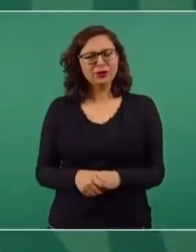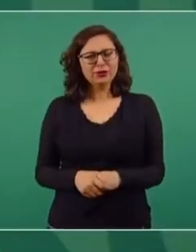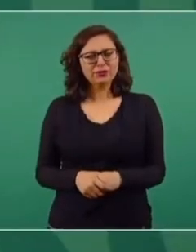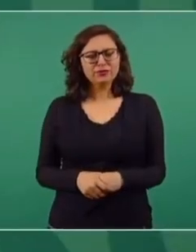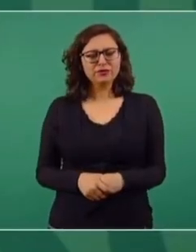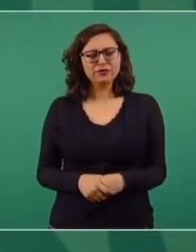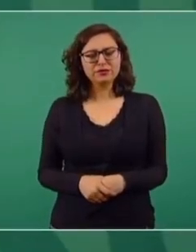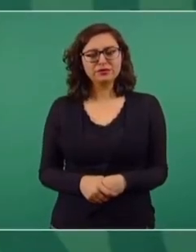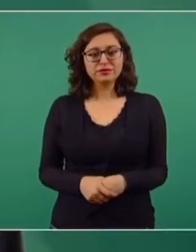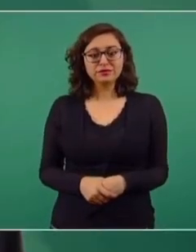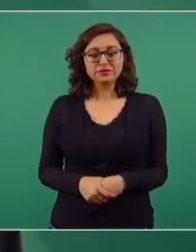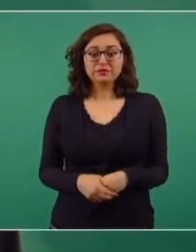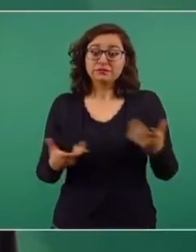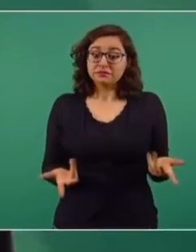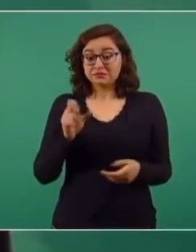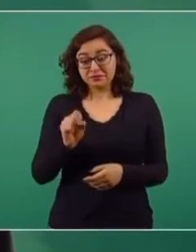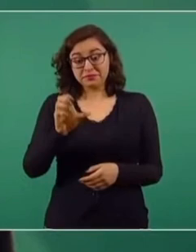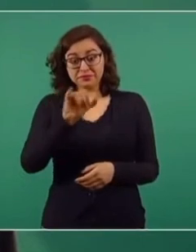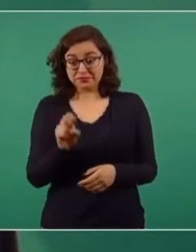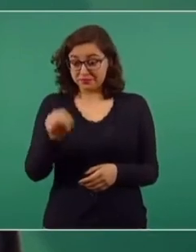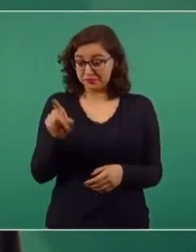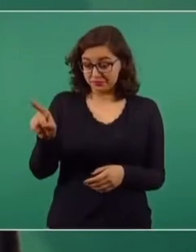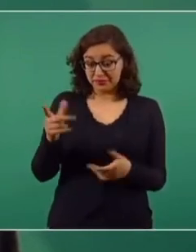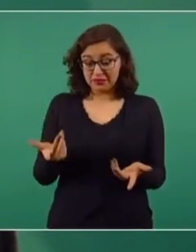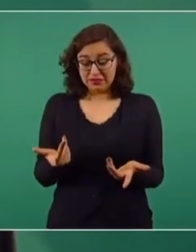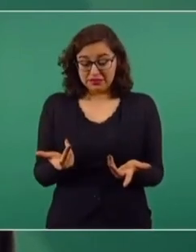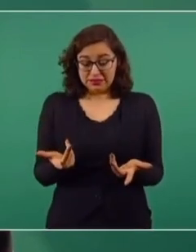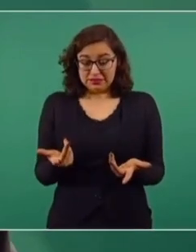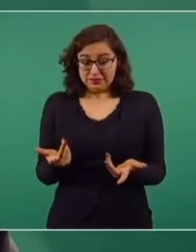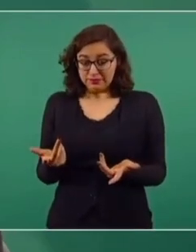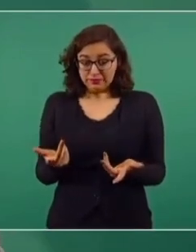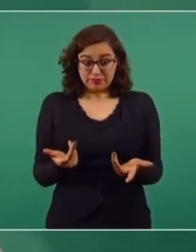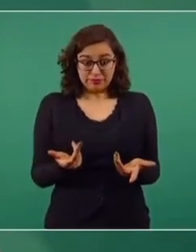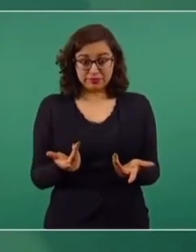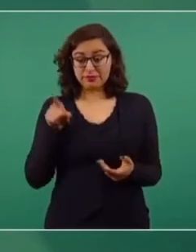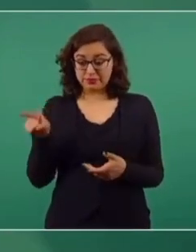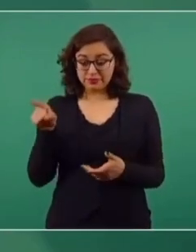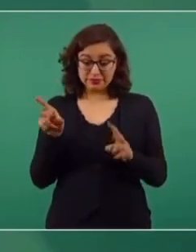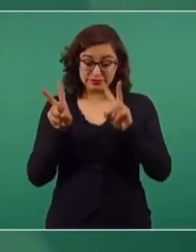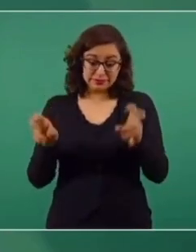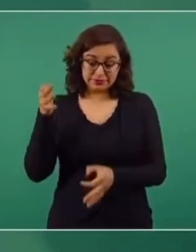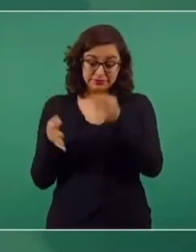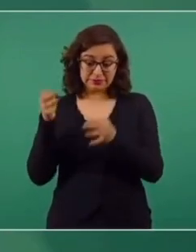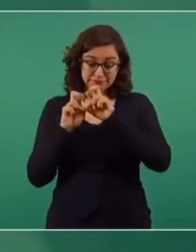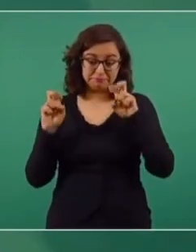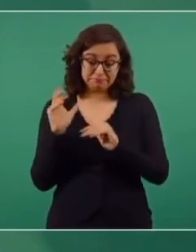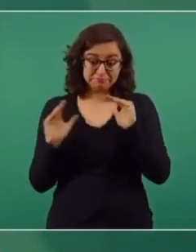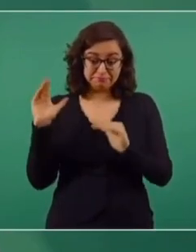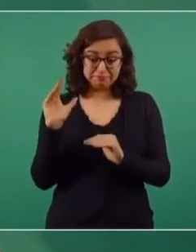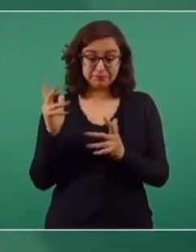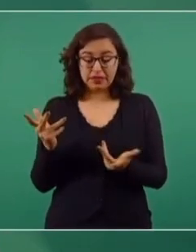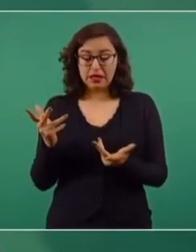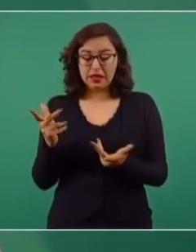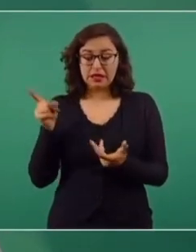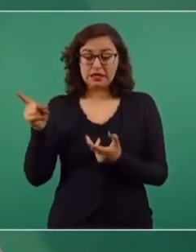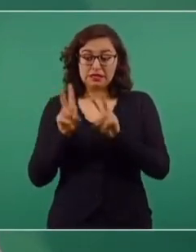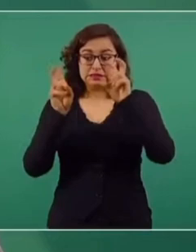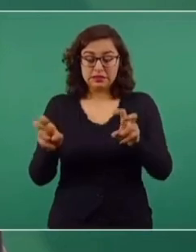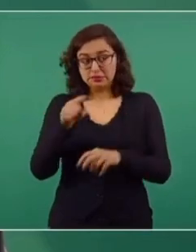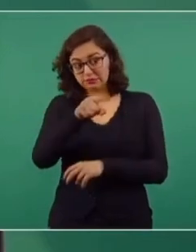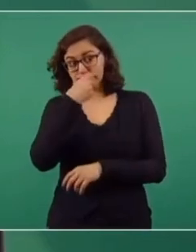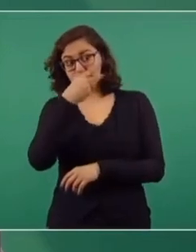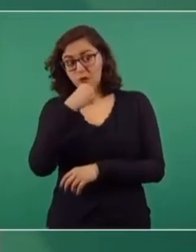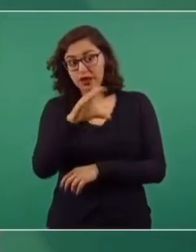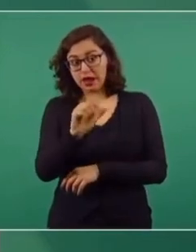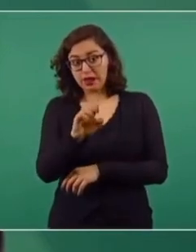del Poder Judicial, para concluir sobre lo que me estás diciendo y en lo relacionado con el señor Cabeza de Baca, a me